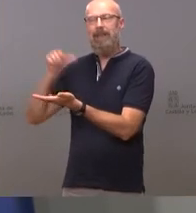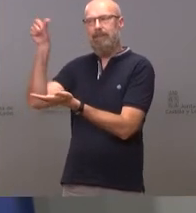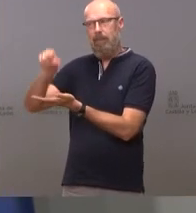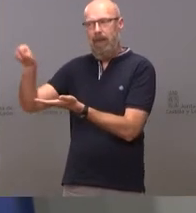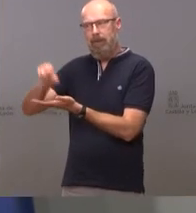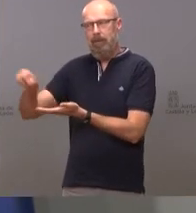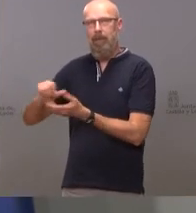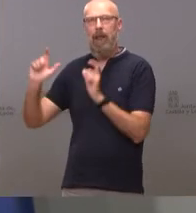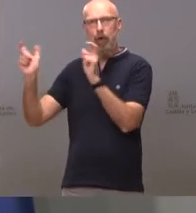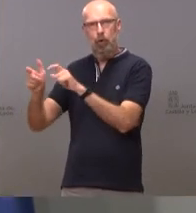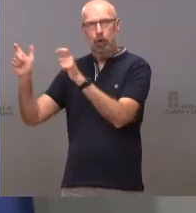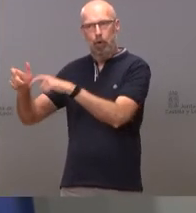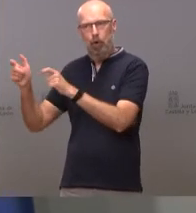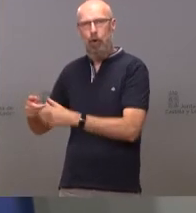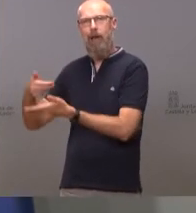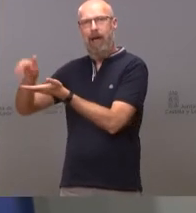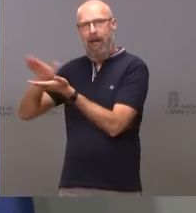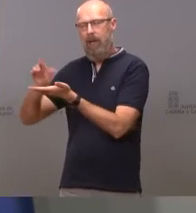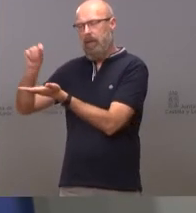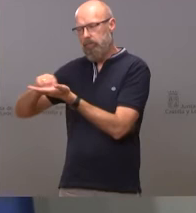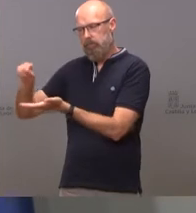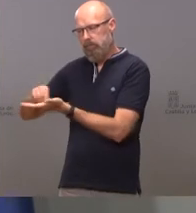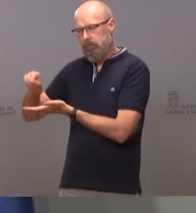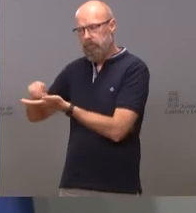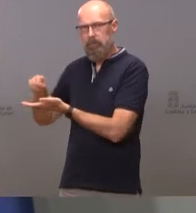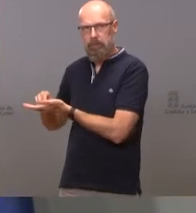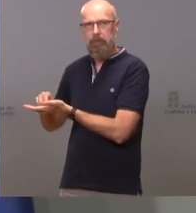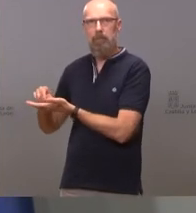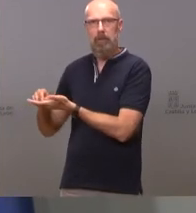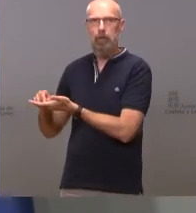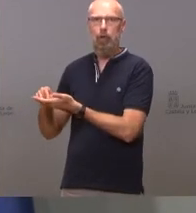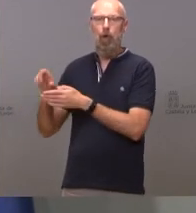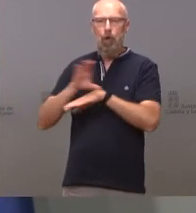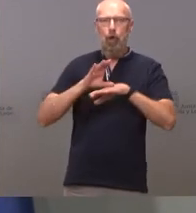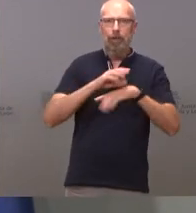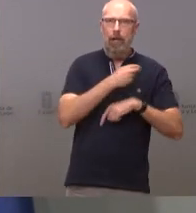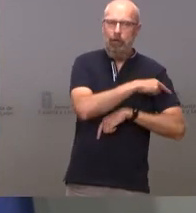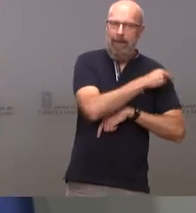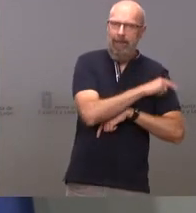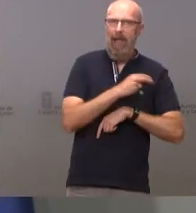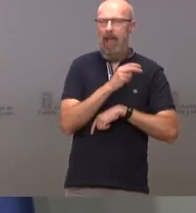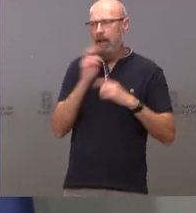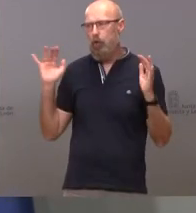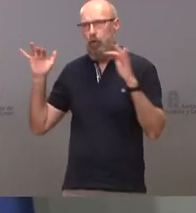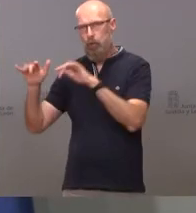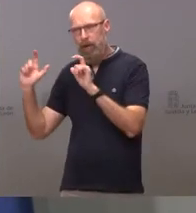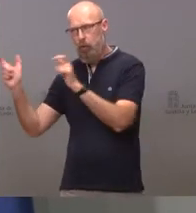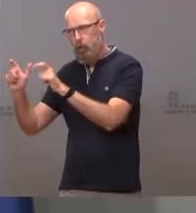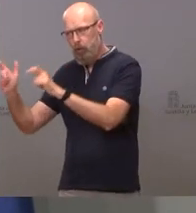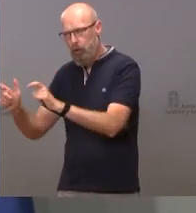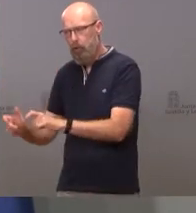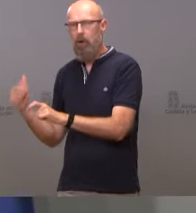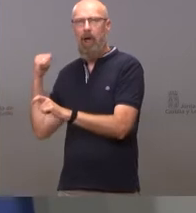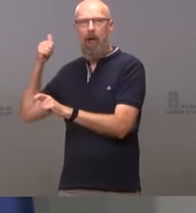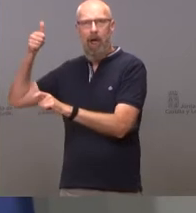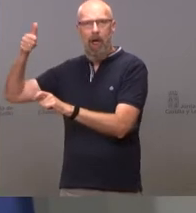todos los consejeros de sanidad con el ministerio de sanidad no sería comprensible